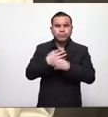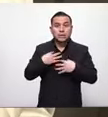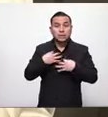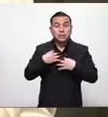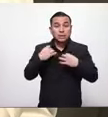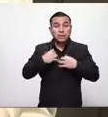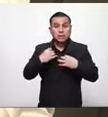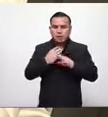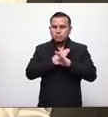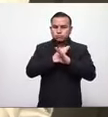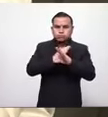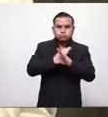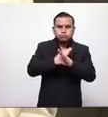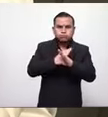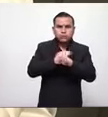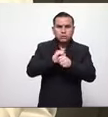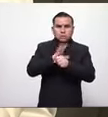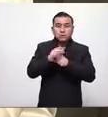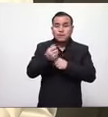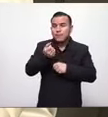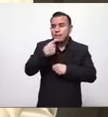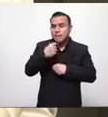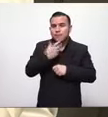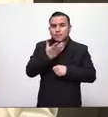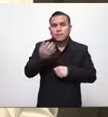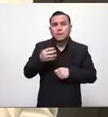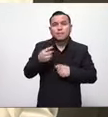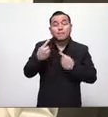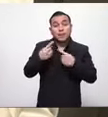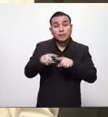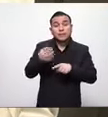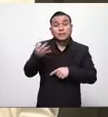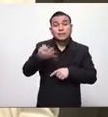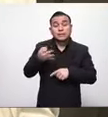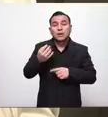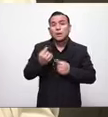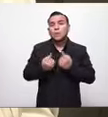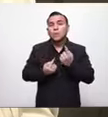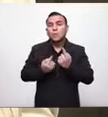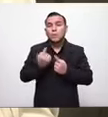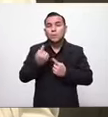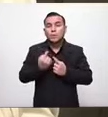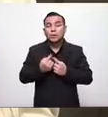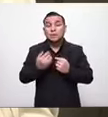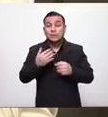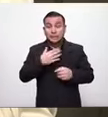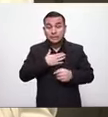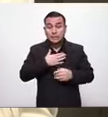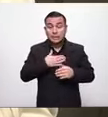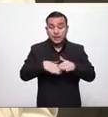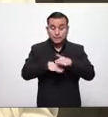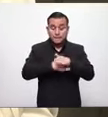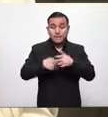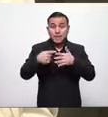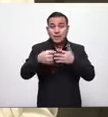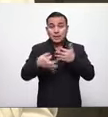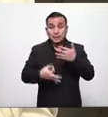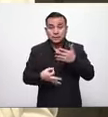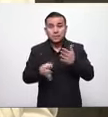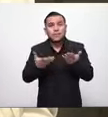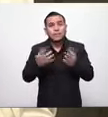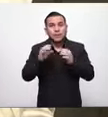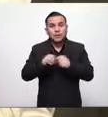los medicamentos pero siempre es necesario que exista el marco jurídico para que todo